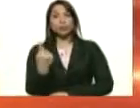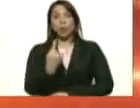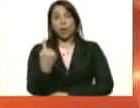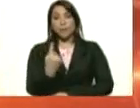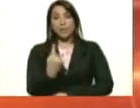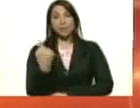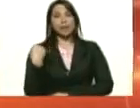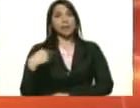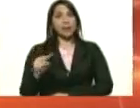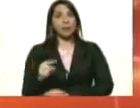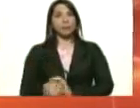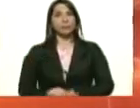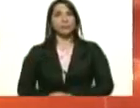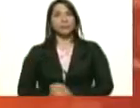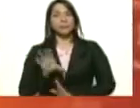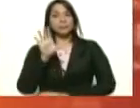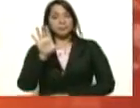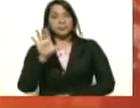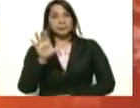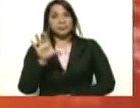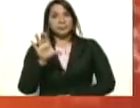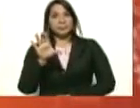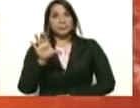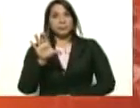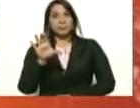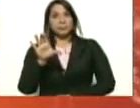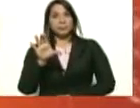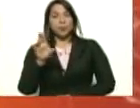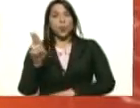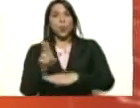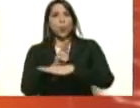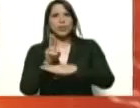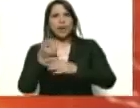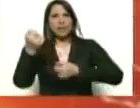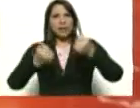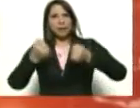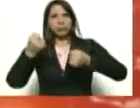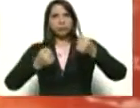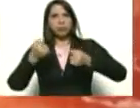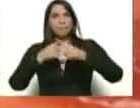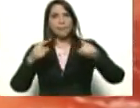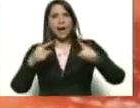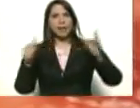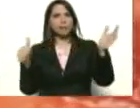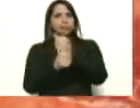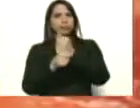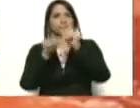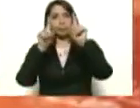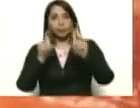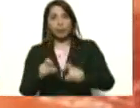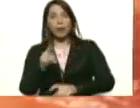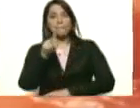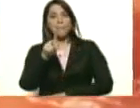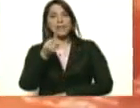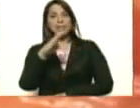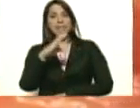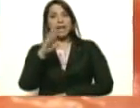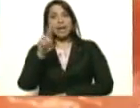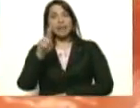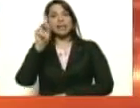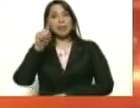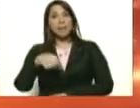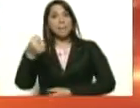tenemos en el país unidades para la detección de la prueba PCR, sino también la unidad móvil para atender